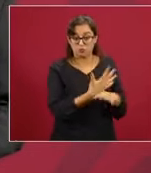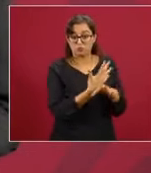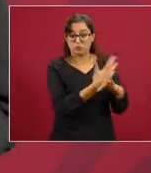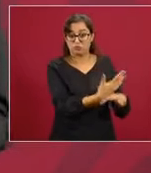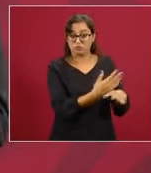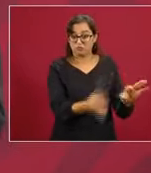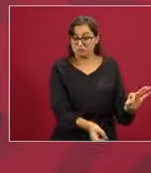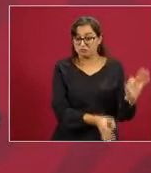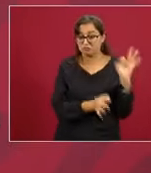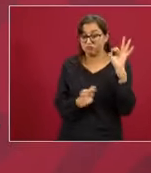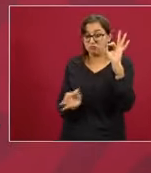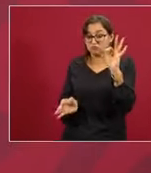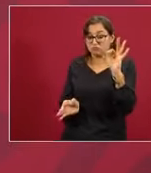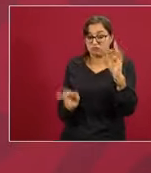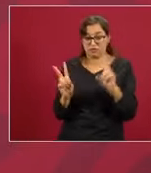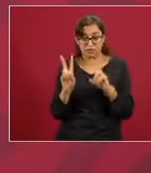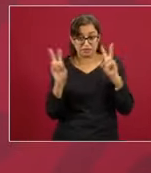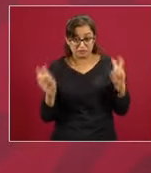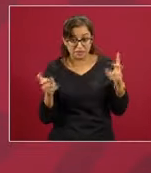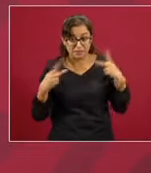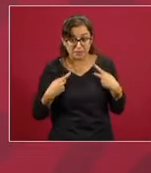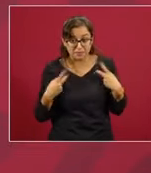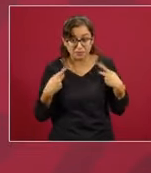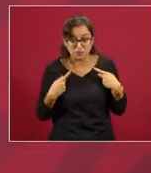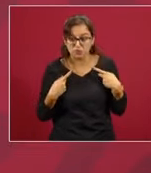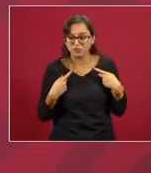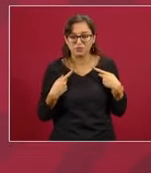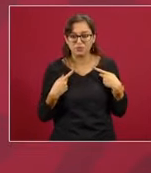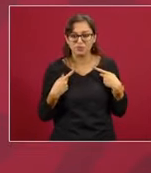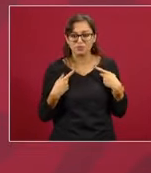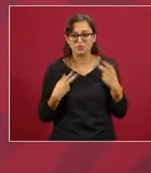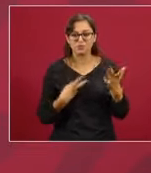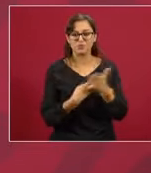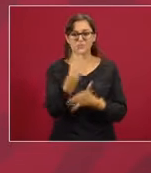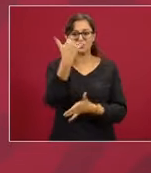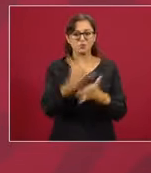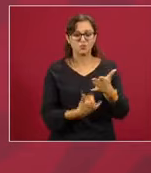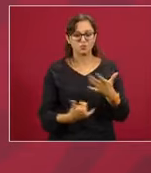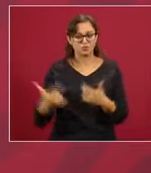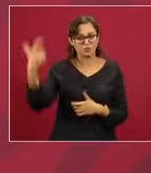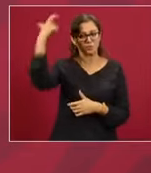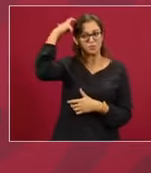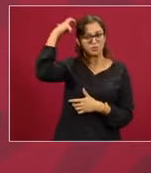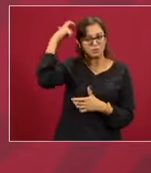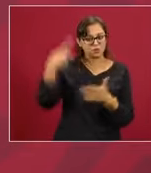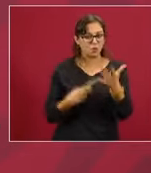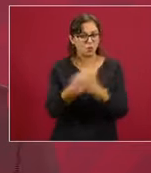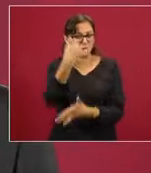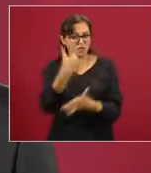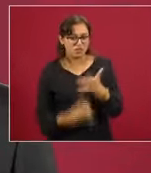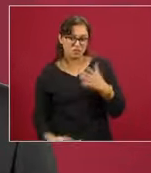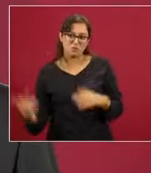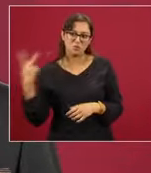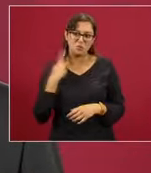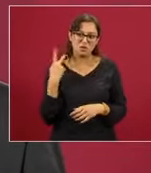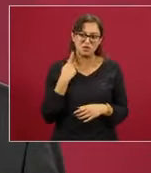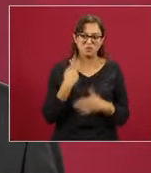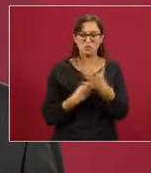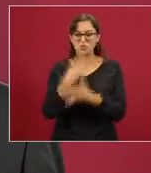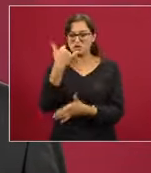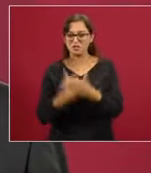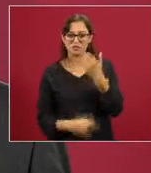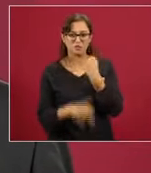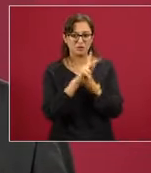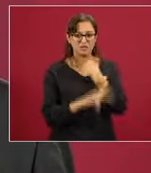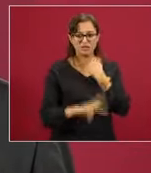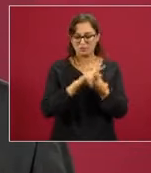un tema solamente de personas, es un asunto de proyectos, proyectos políticos, proyectos de nación, proyectos